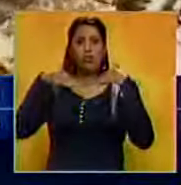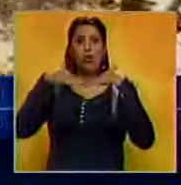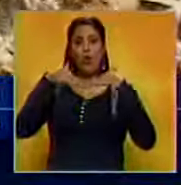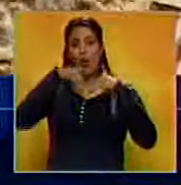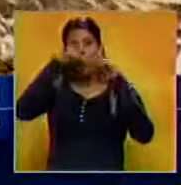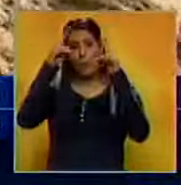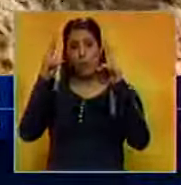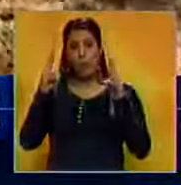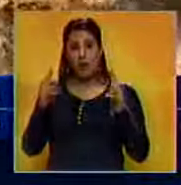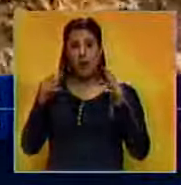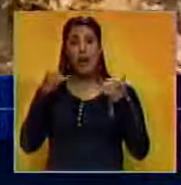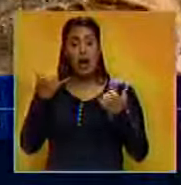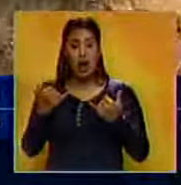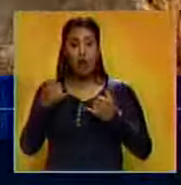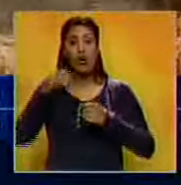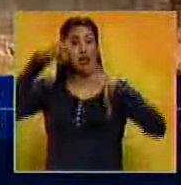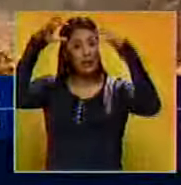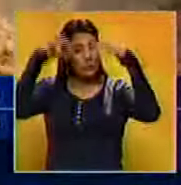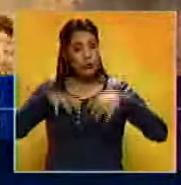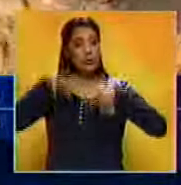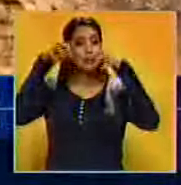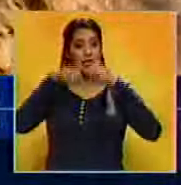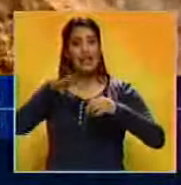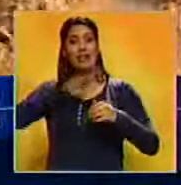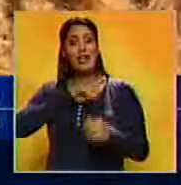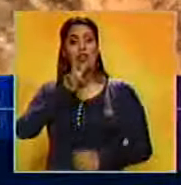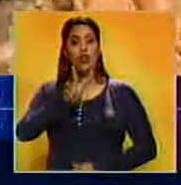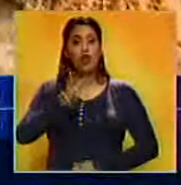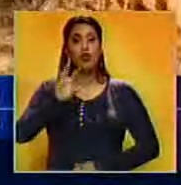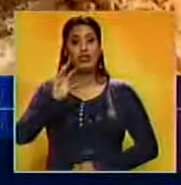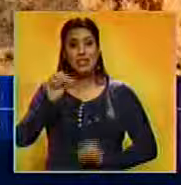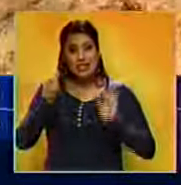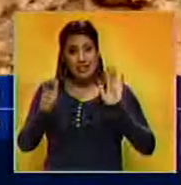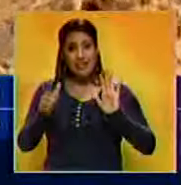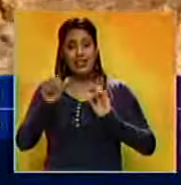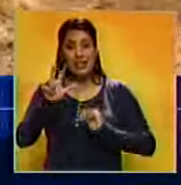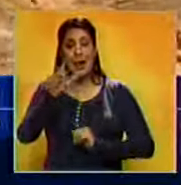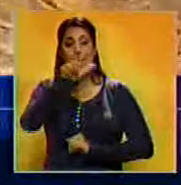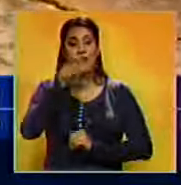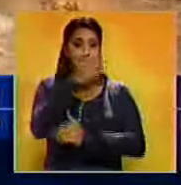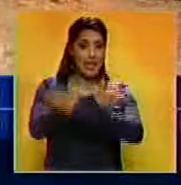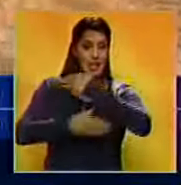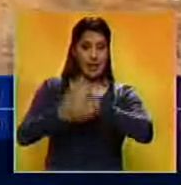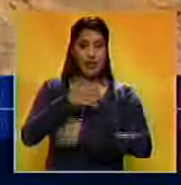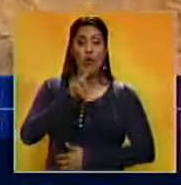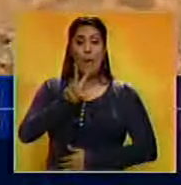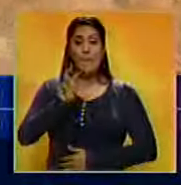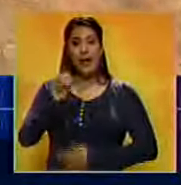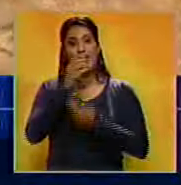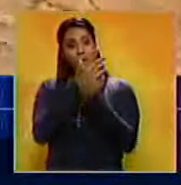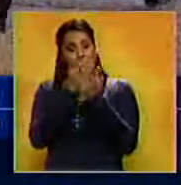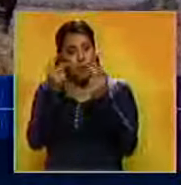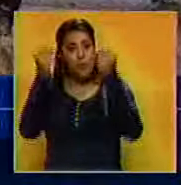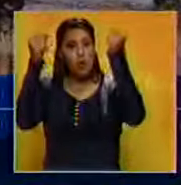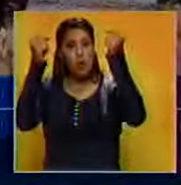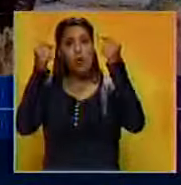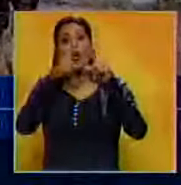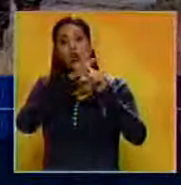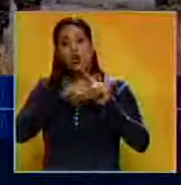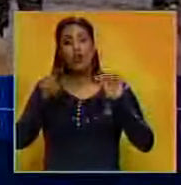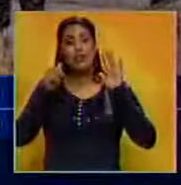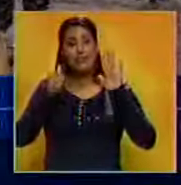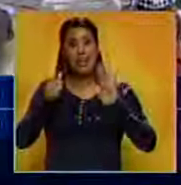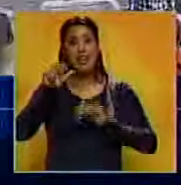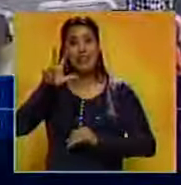Según el último informe oficial, las precipitaciones provocaron 263 heridos, 20 desaparecidos y